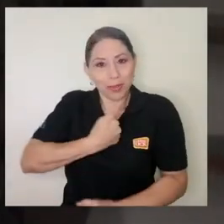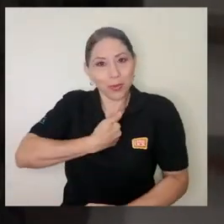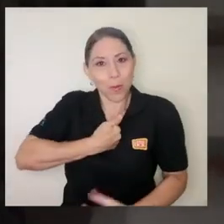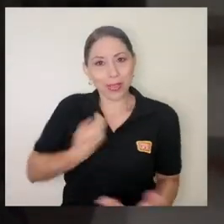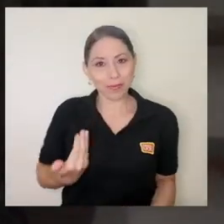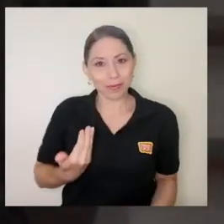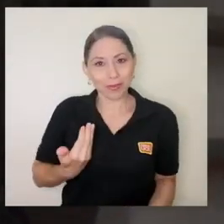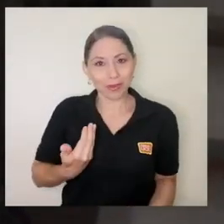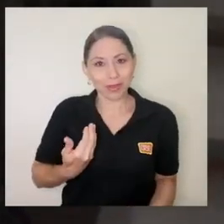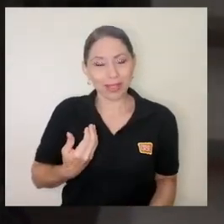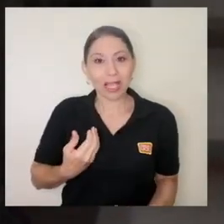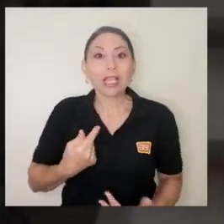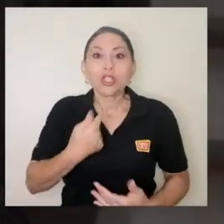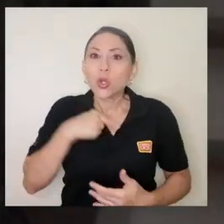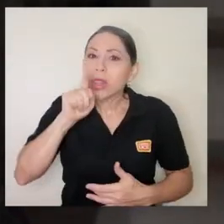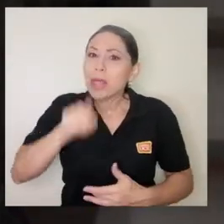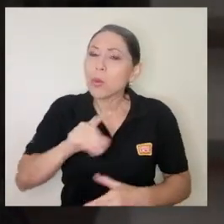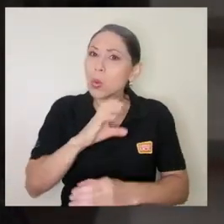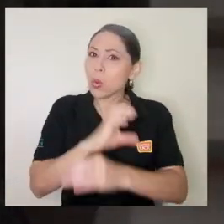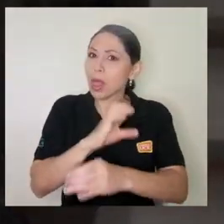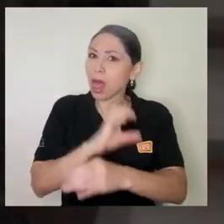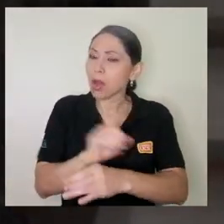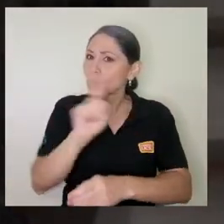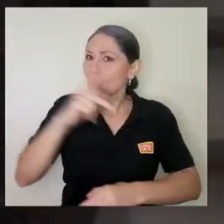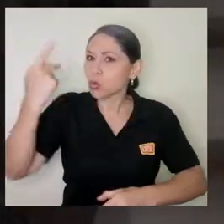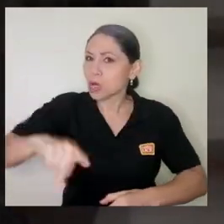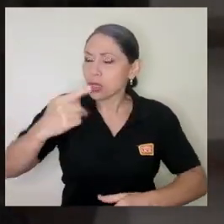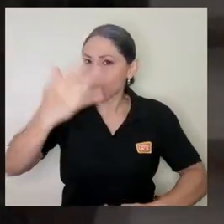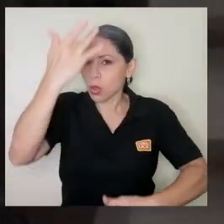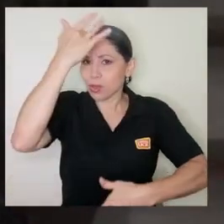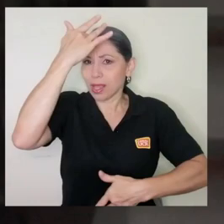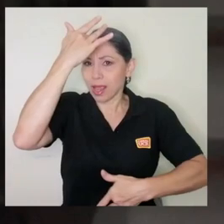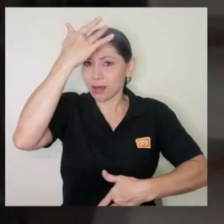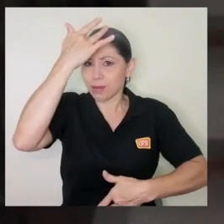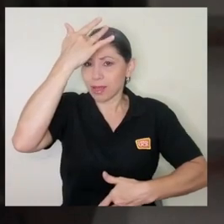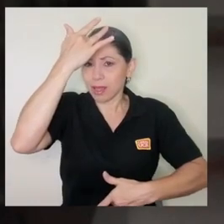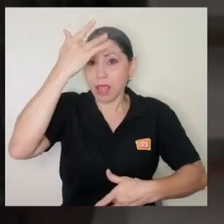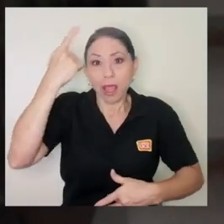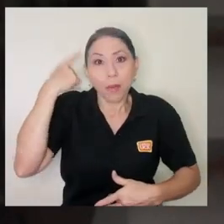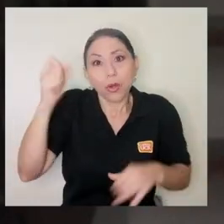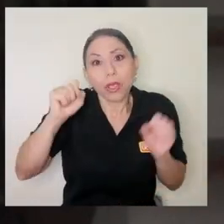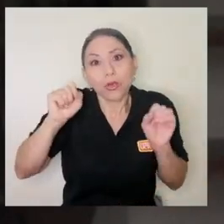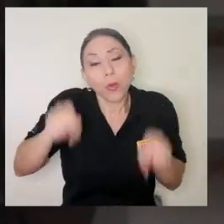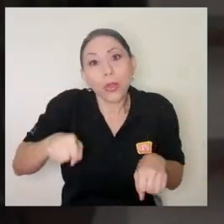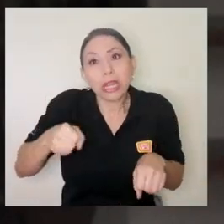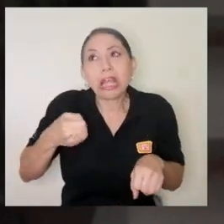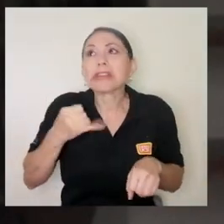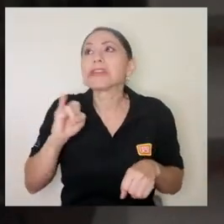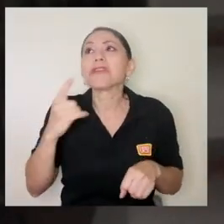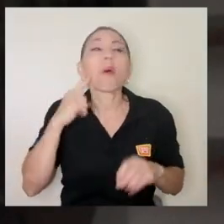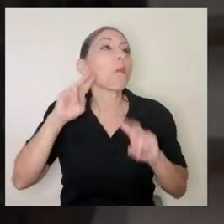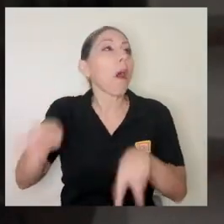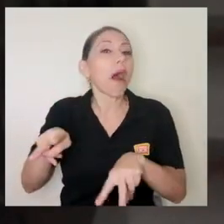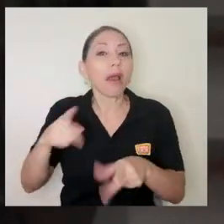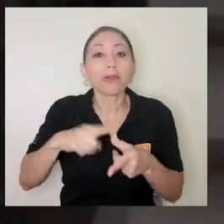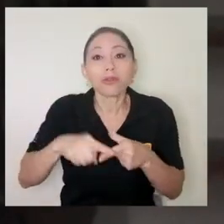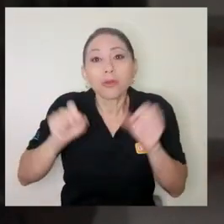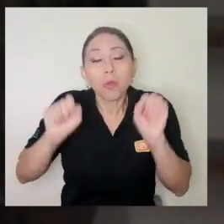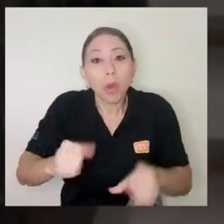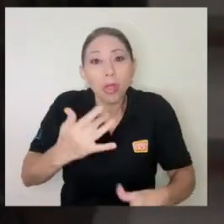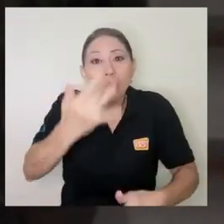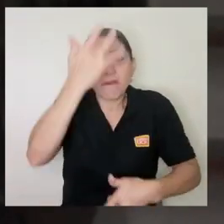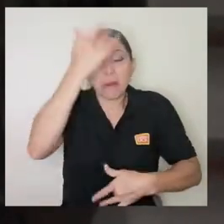aseguro no exponerme al riesgo de contagiarme por ejemplo yo podría caer en la situación de un contagio y por tanto ya voy a dejar de poder